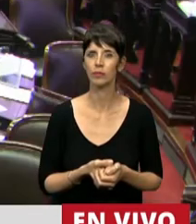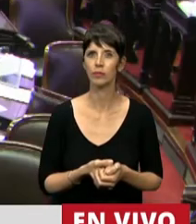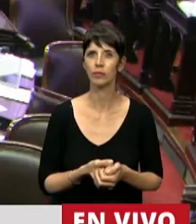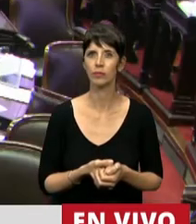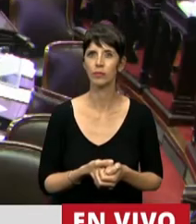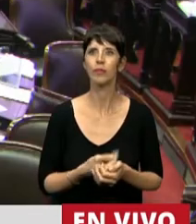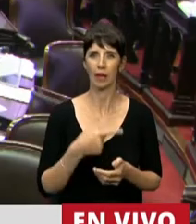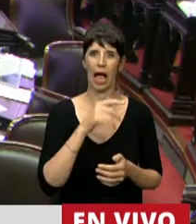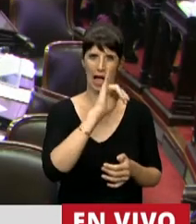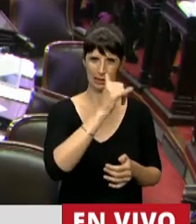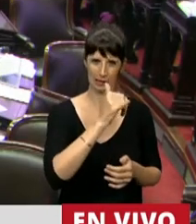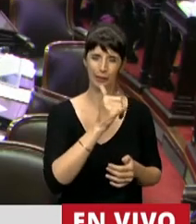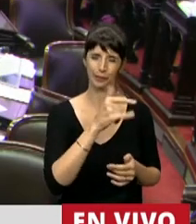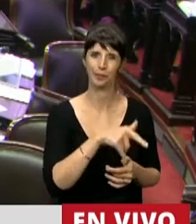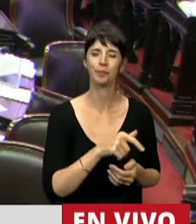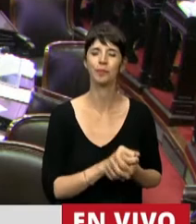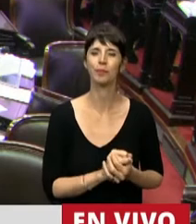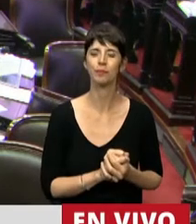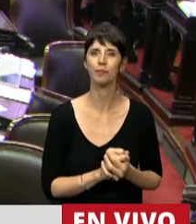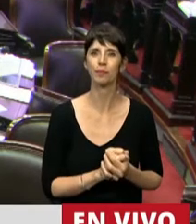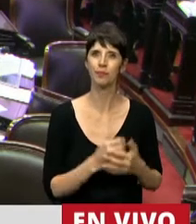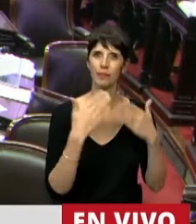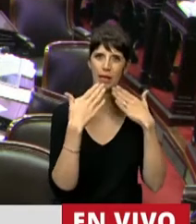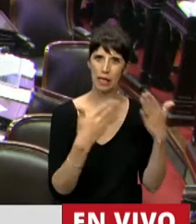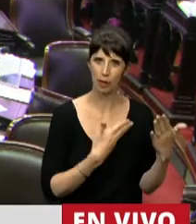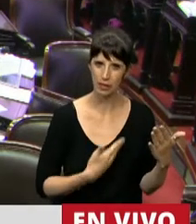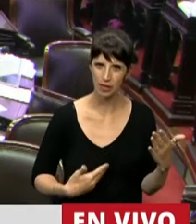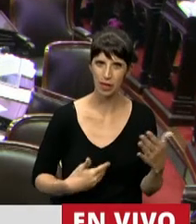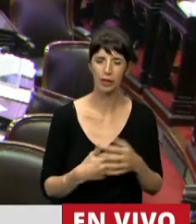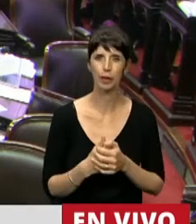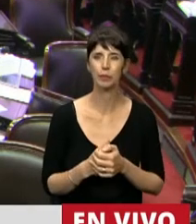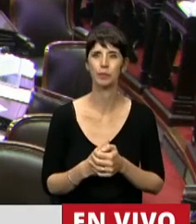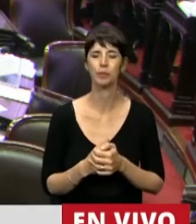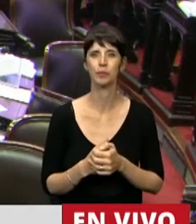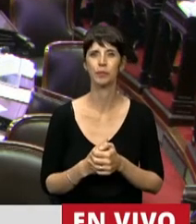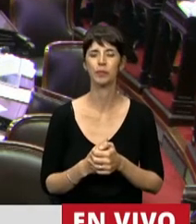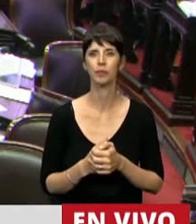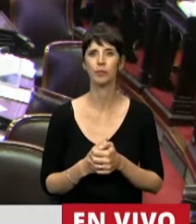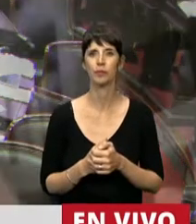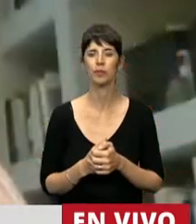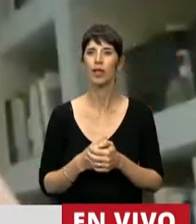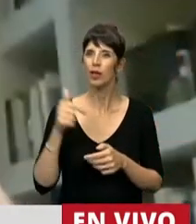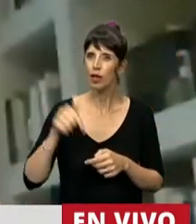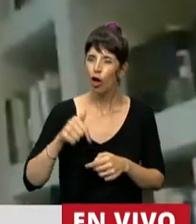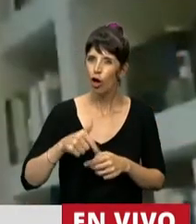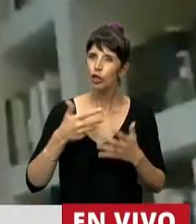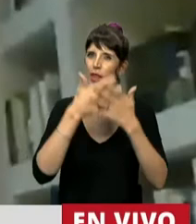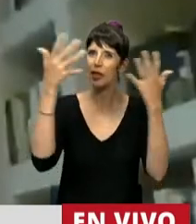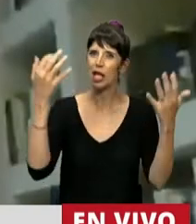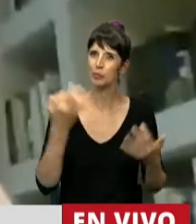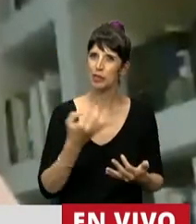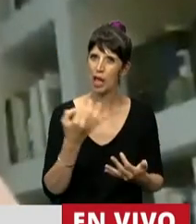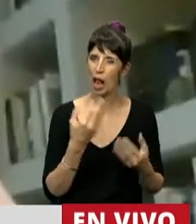Ahora sí, ahí está, Presidente. Bueno, gracias, Presidente. Bueno, permítanme en este día tan especial para